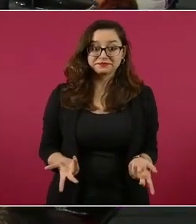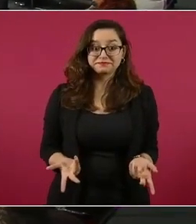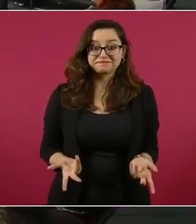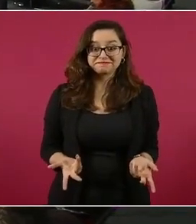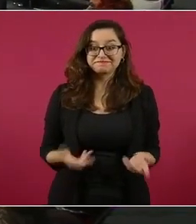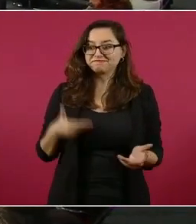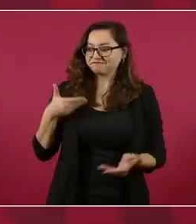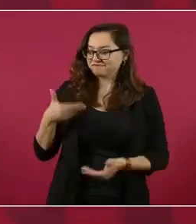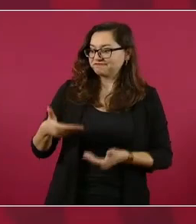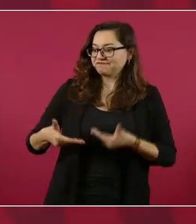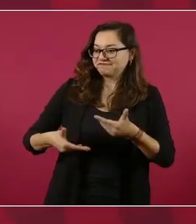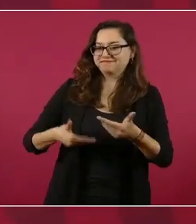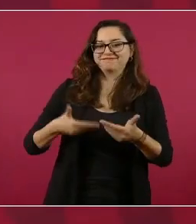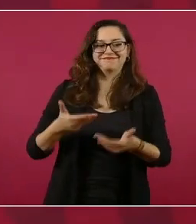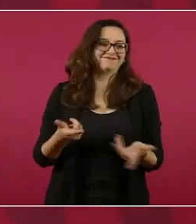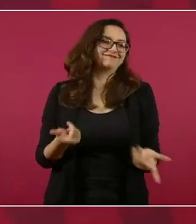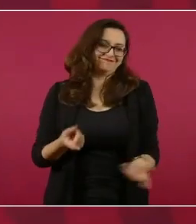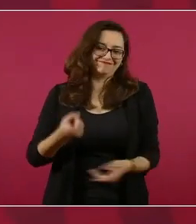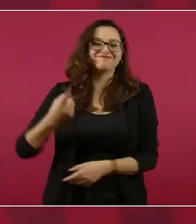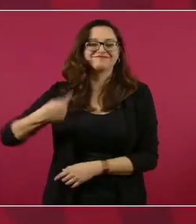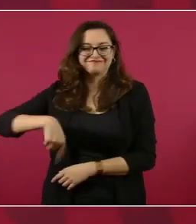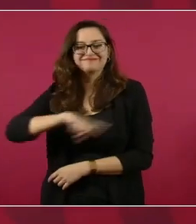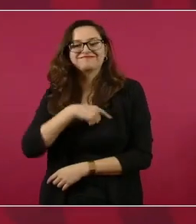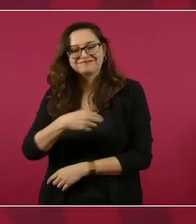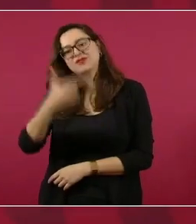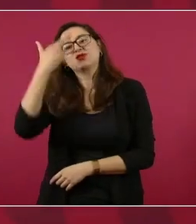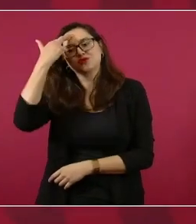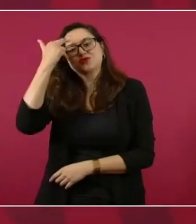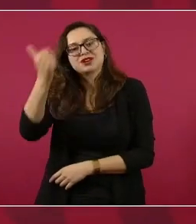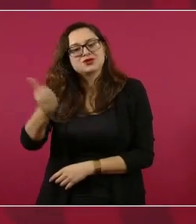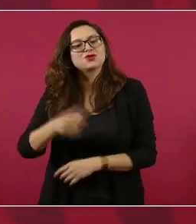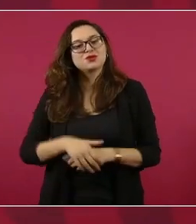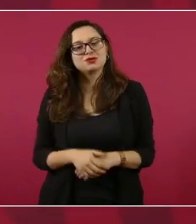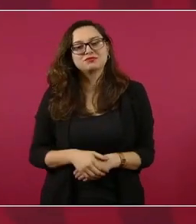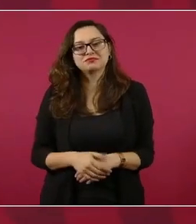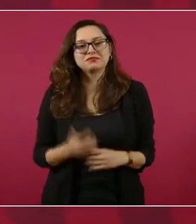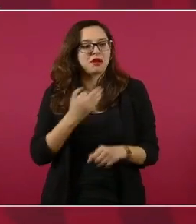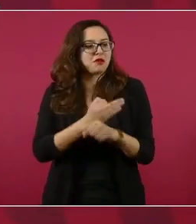tenemos finanzas públicas sanas.